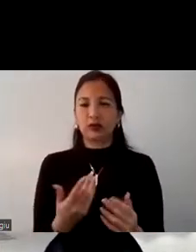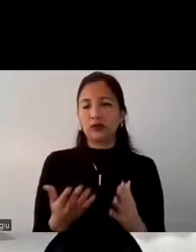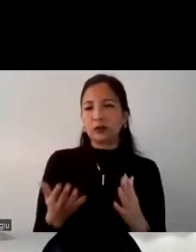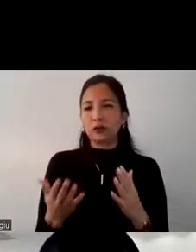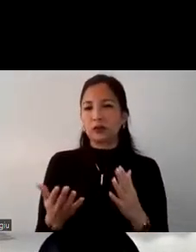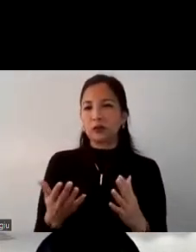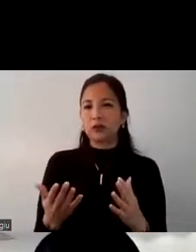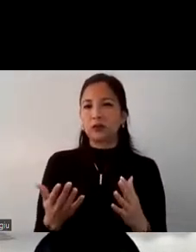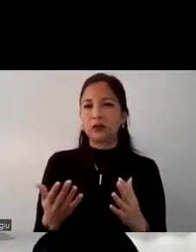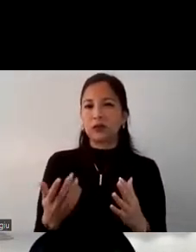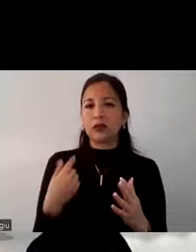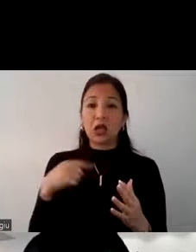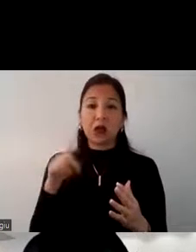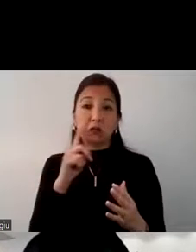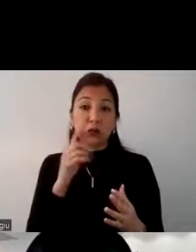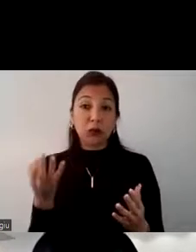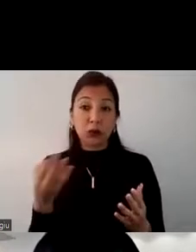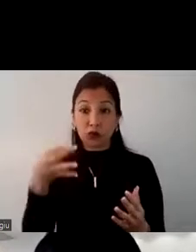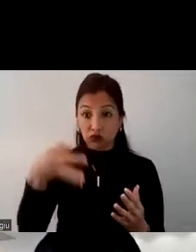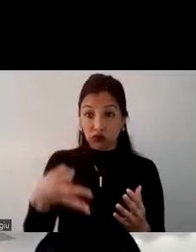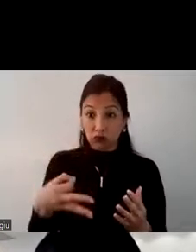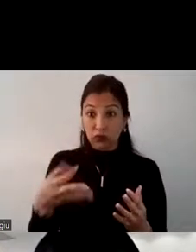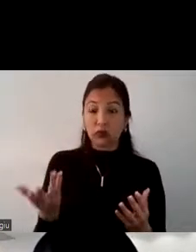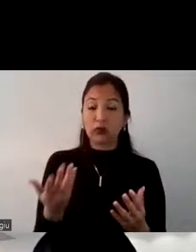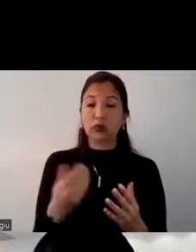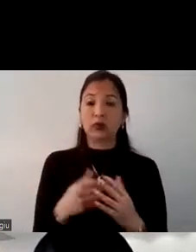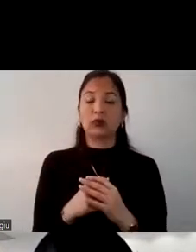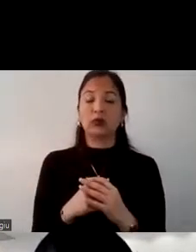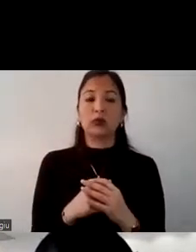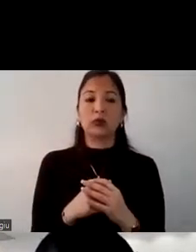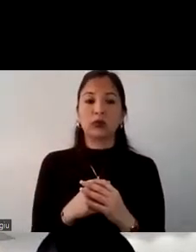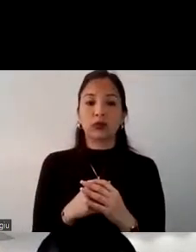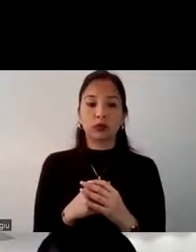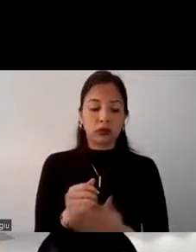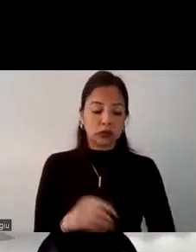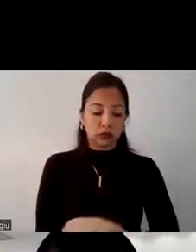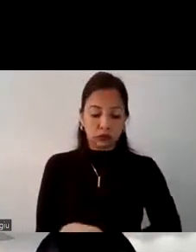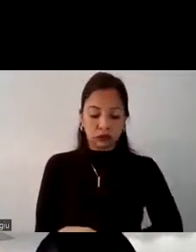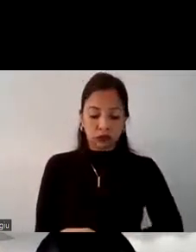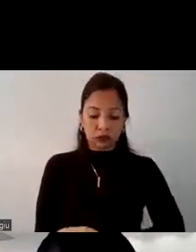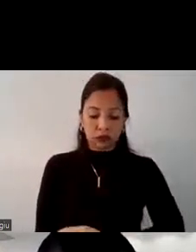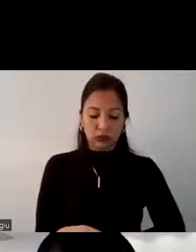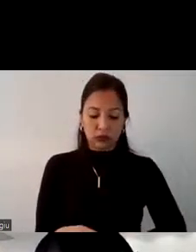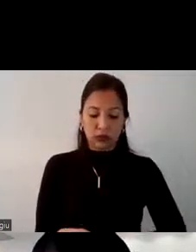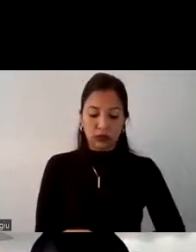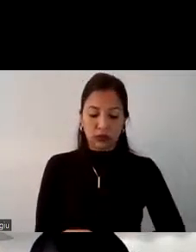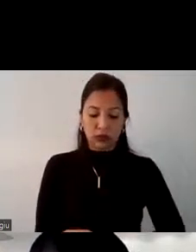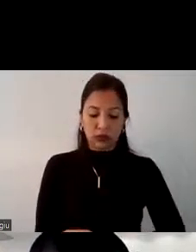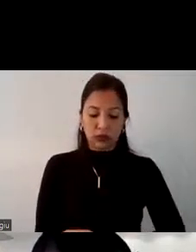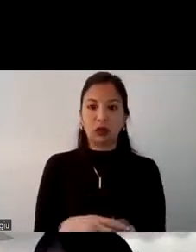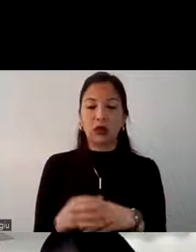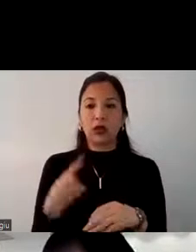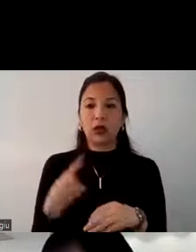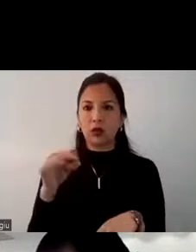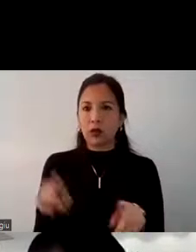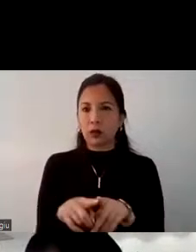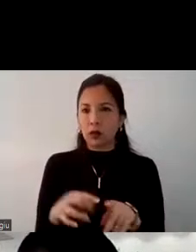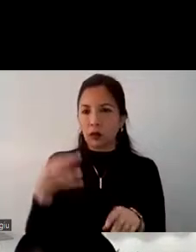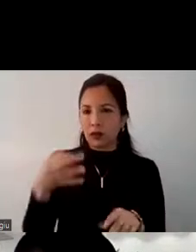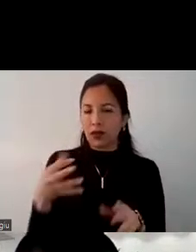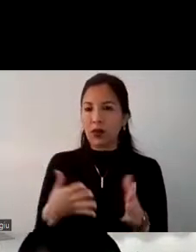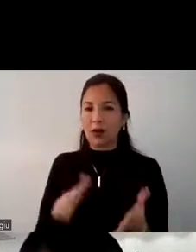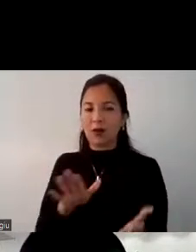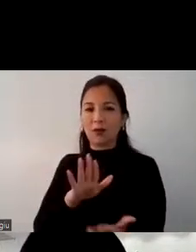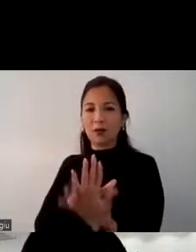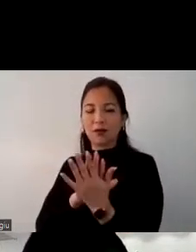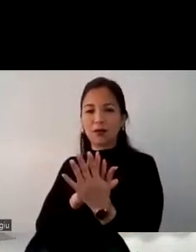mentira quizás es lo que están asumiendo entonces pueden tener también como esa certeza de que van a estar un poco más respaldados